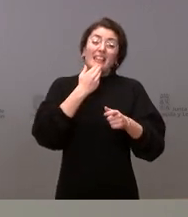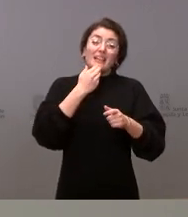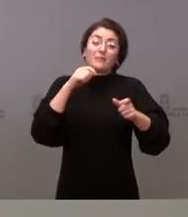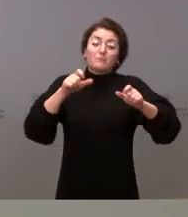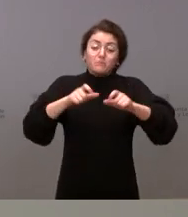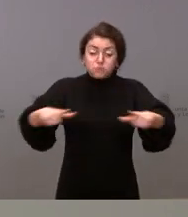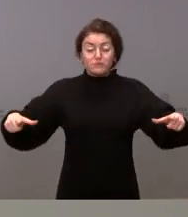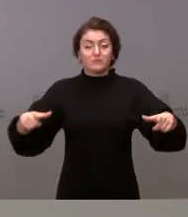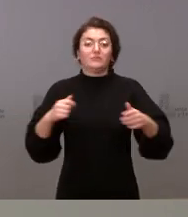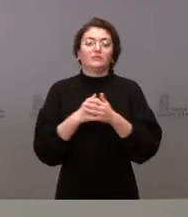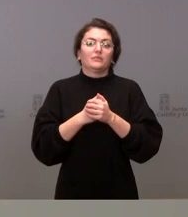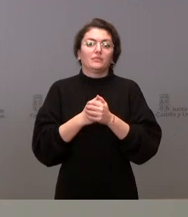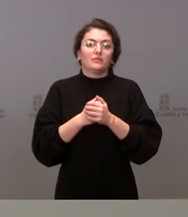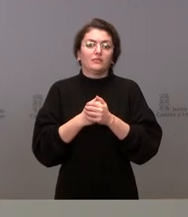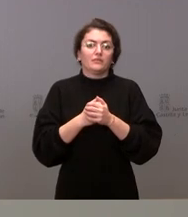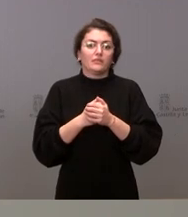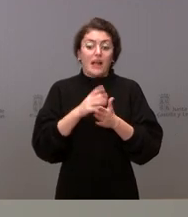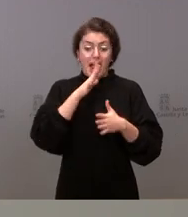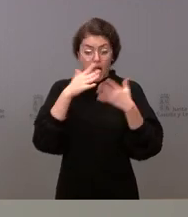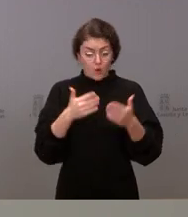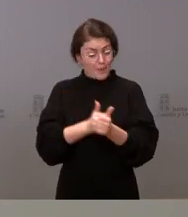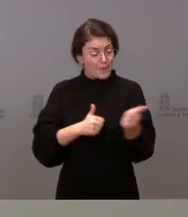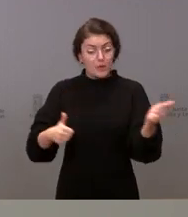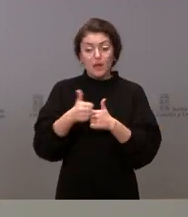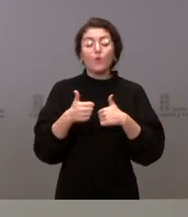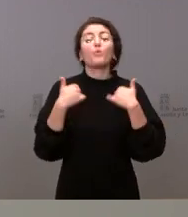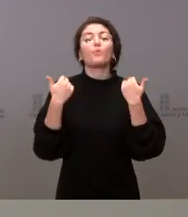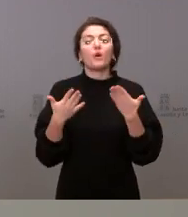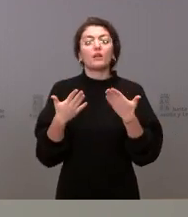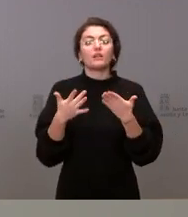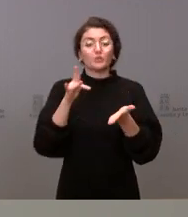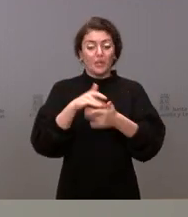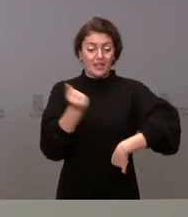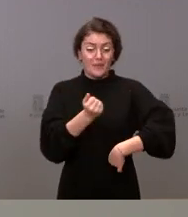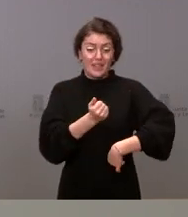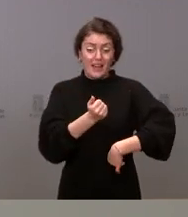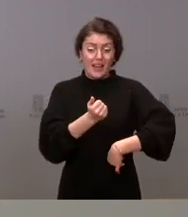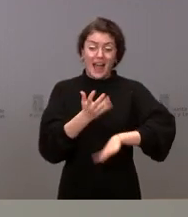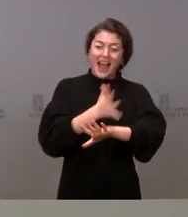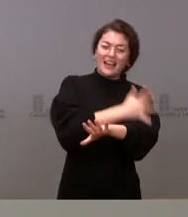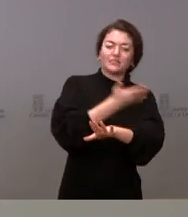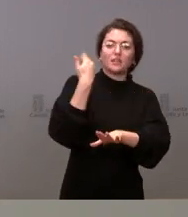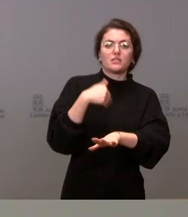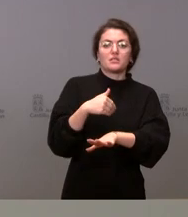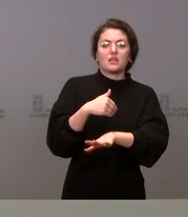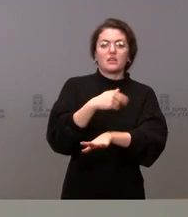prioridad absoluta es, antes de las Navidades, poder tener a la población vacunada, sobre todo a estos grupos que tienen mayor